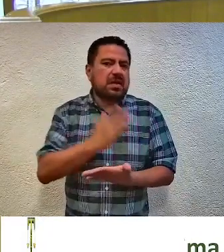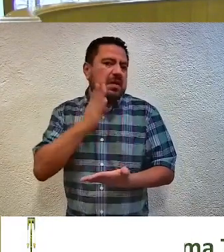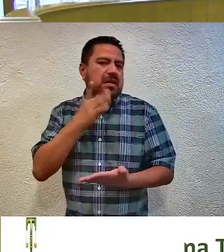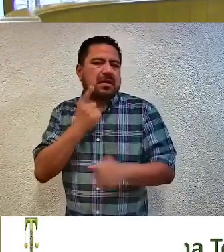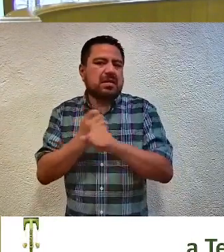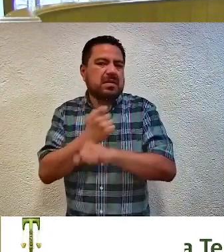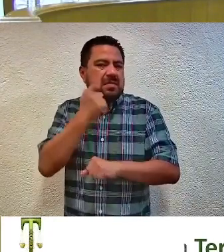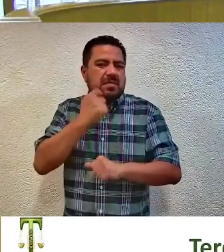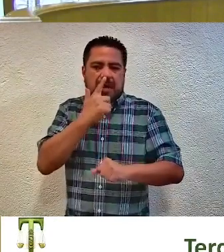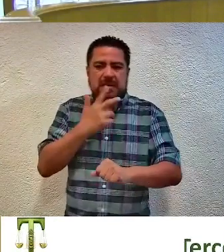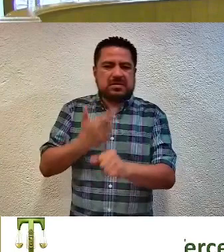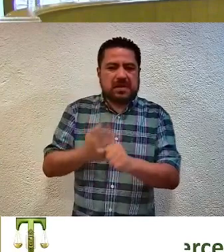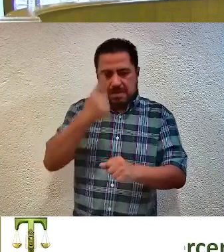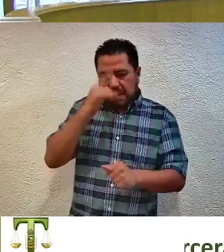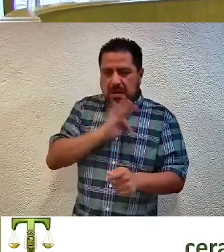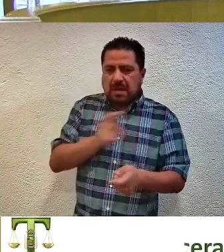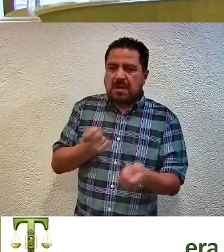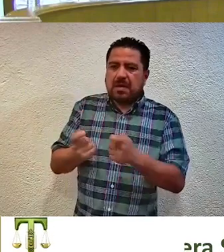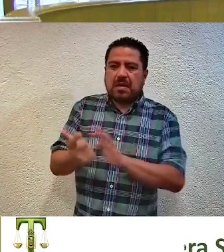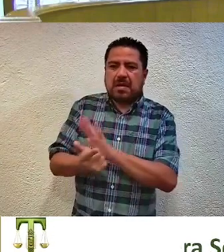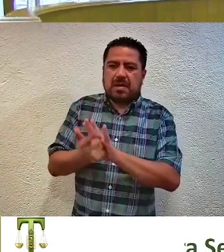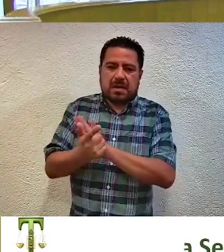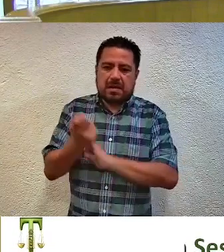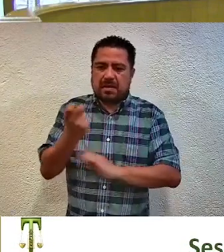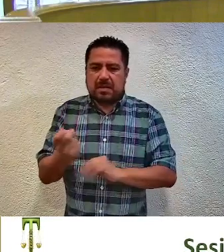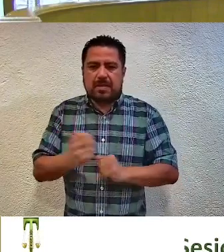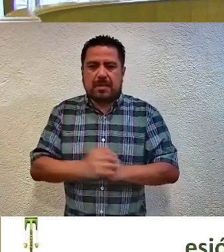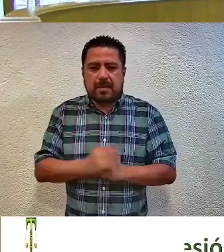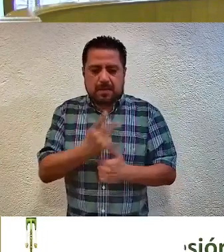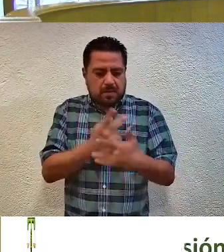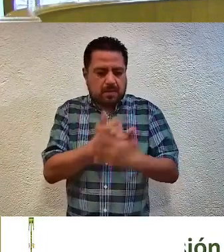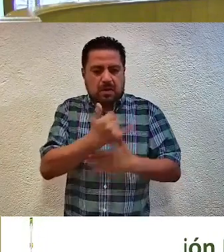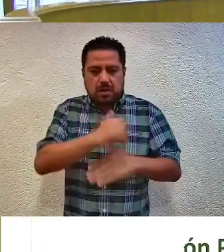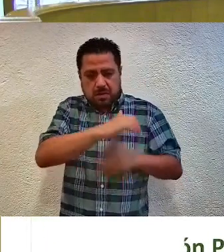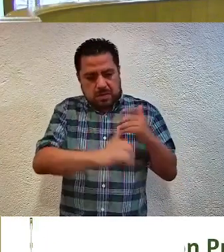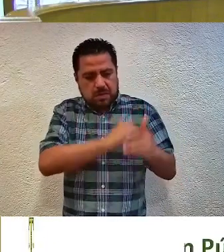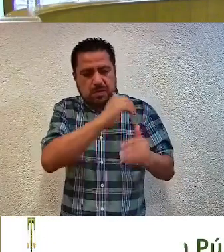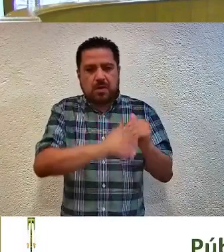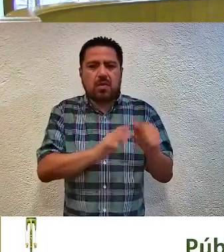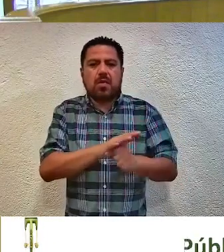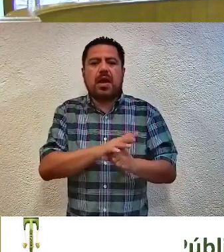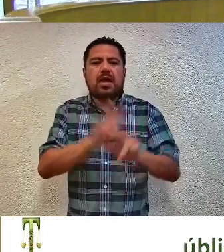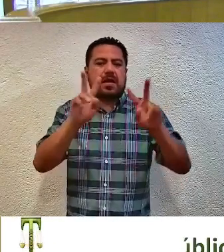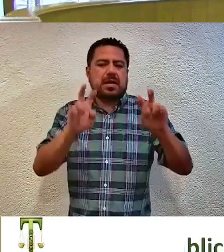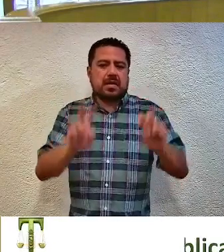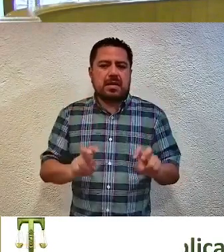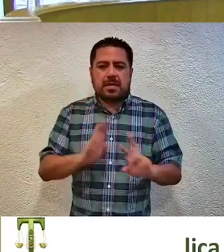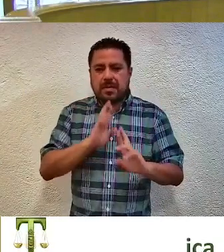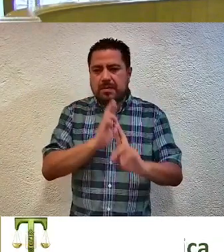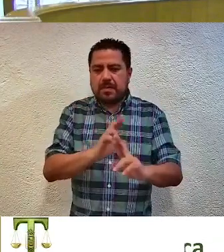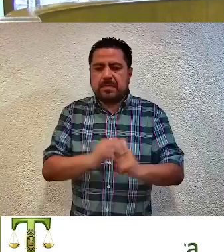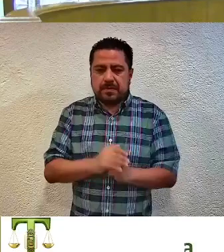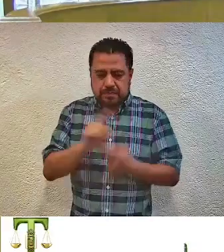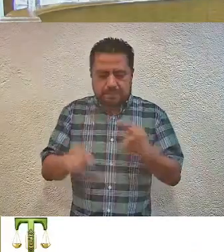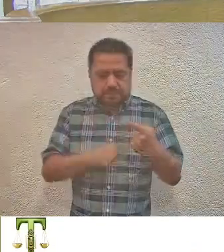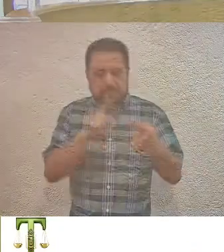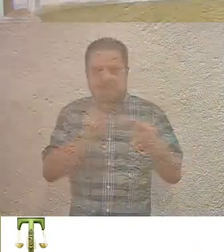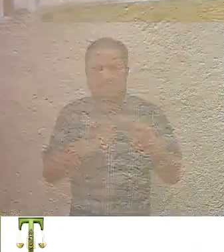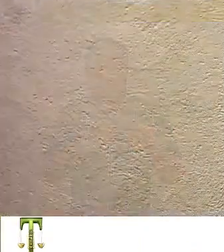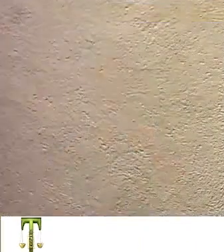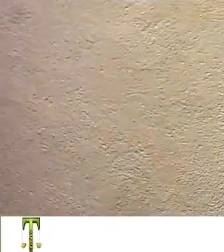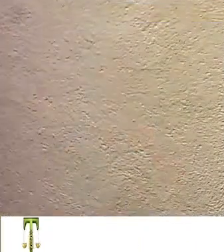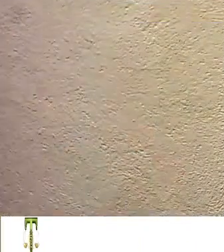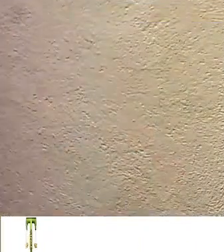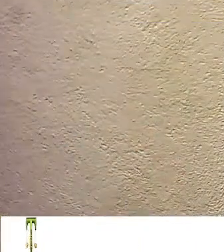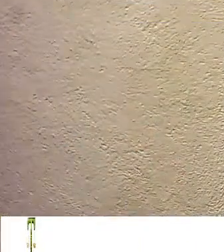Guerrero la competencia para legislar al respecto. El proyecto concluye con los siguientes puntos resolutivos. Primero, son infundados e